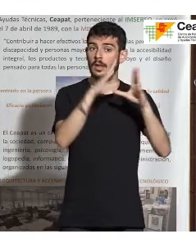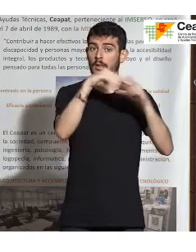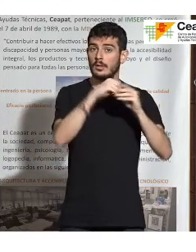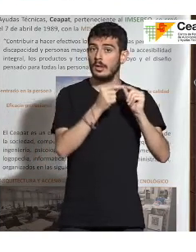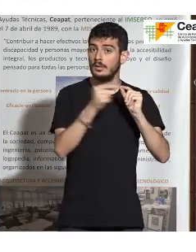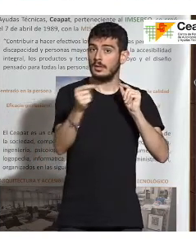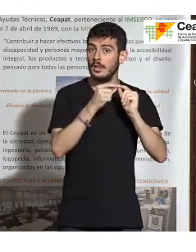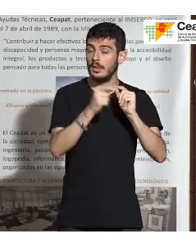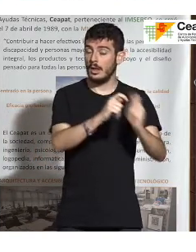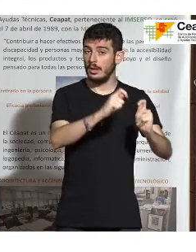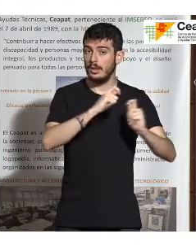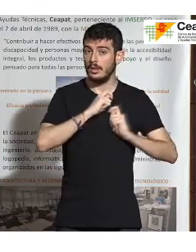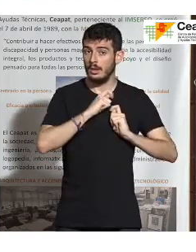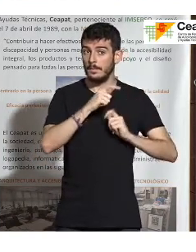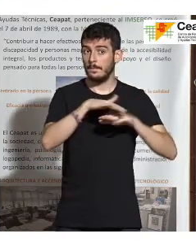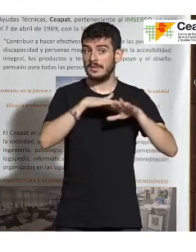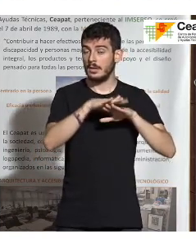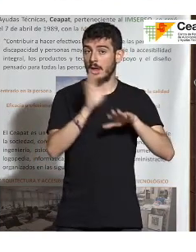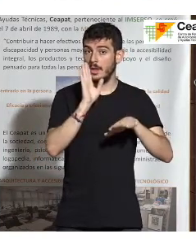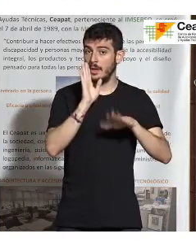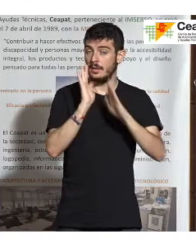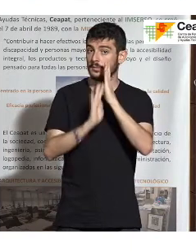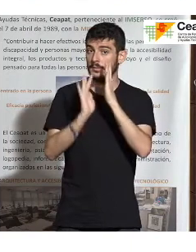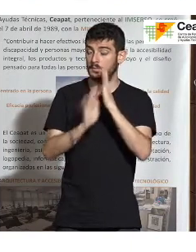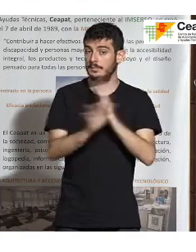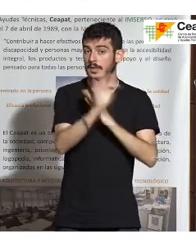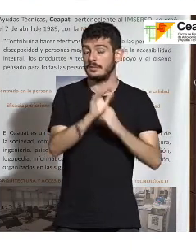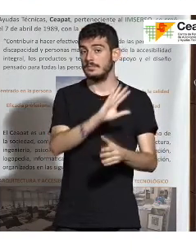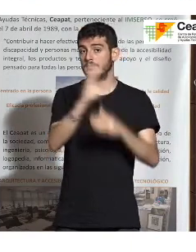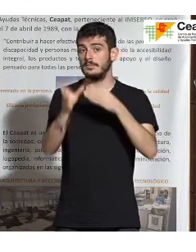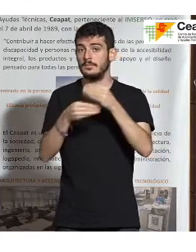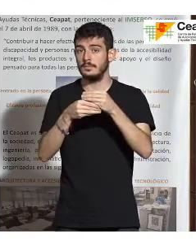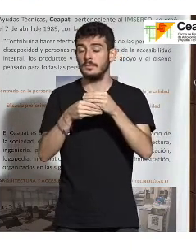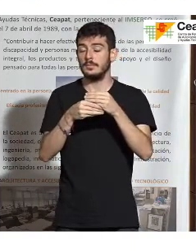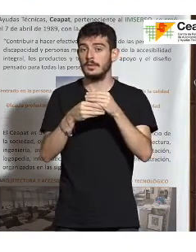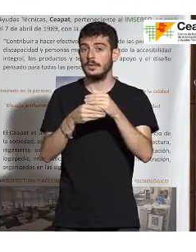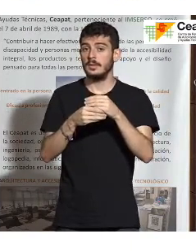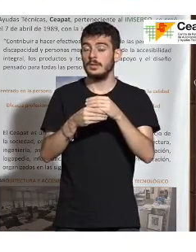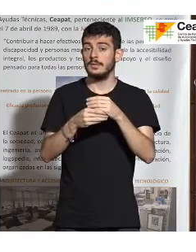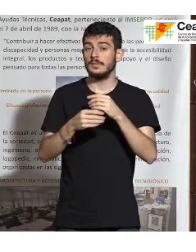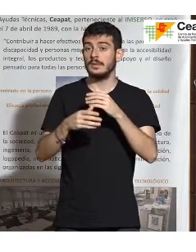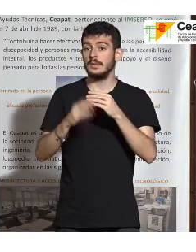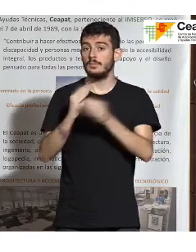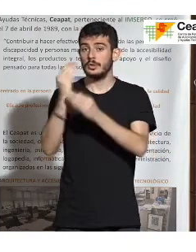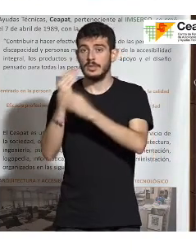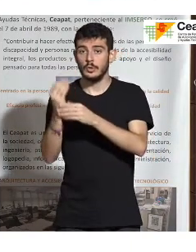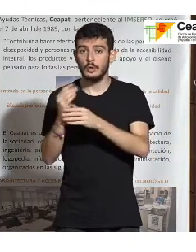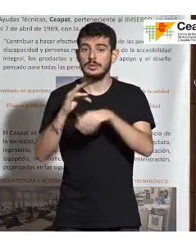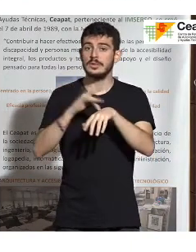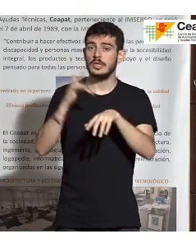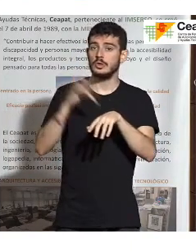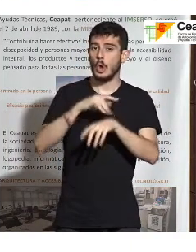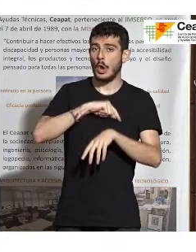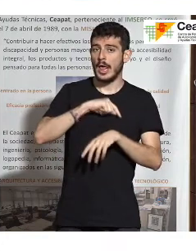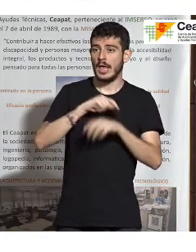básica de servicio, como hemos estado comentando antes, complementa con una serie de dispositivos, sensores, periféricos, los cuales van desde la